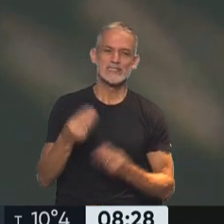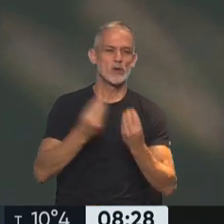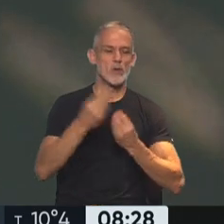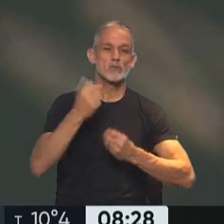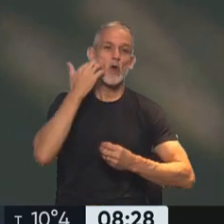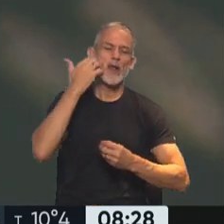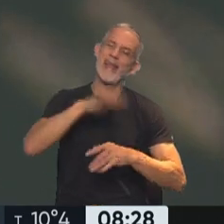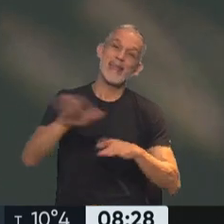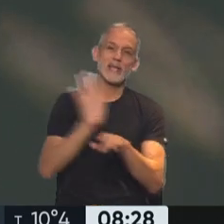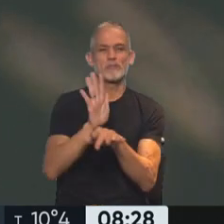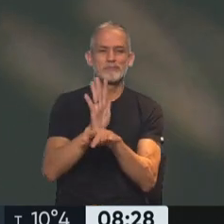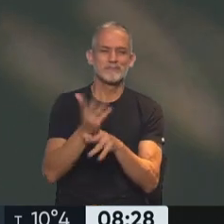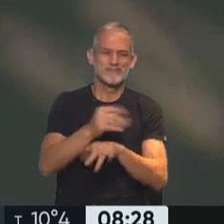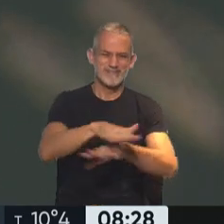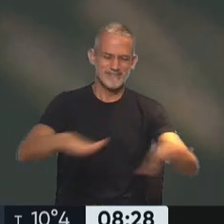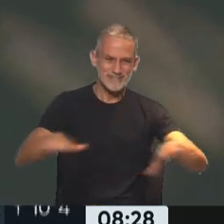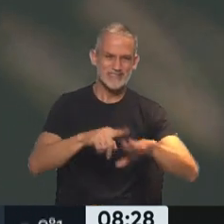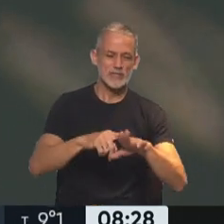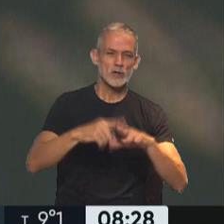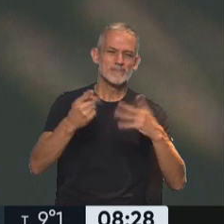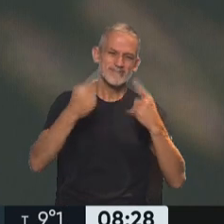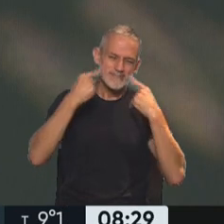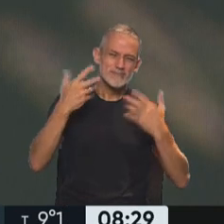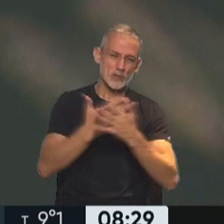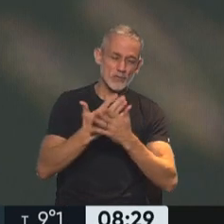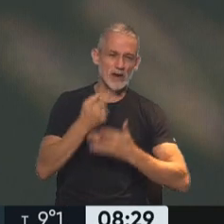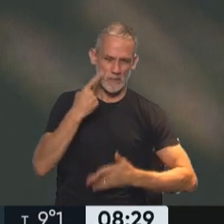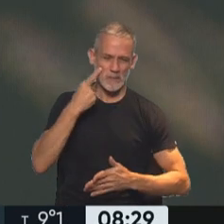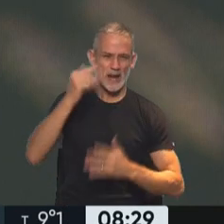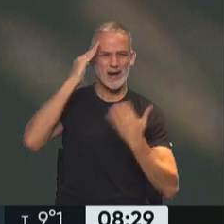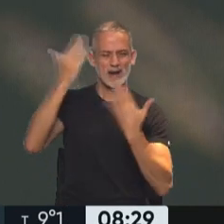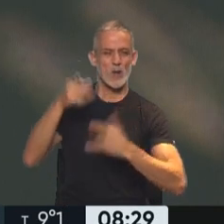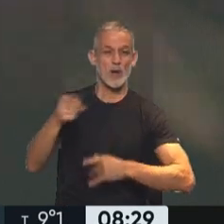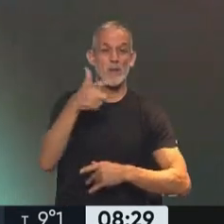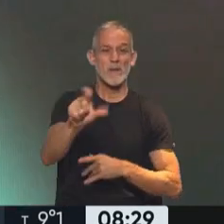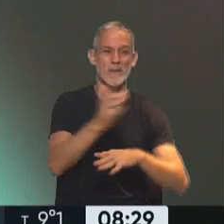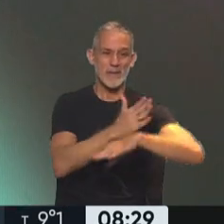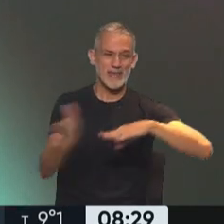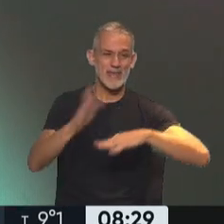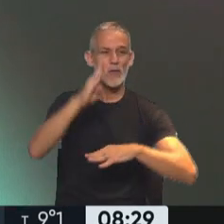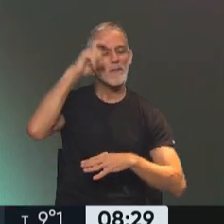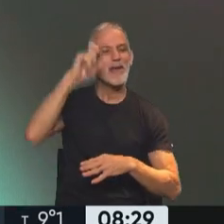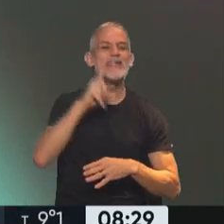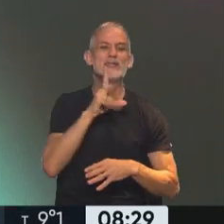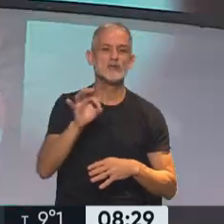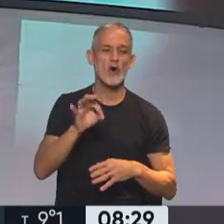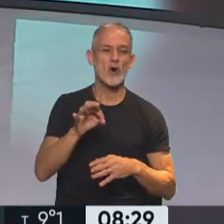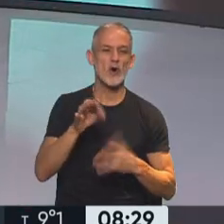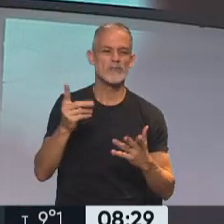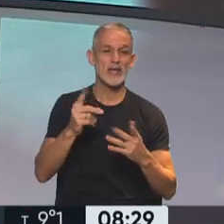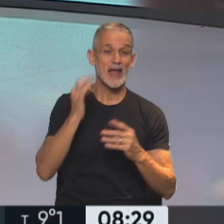nietos sustitutos, lo lloraron en las redes. Así que vamos a recordarlo, ver un video de Belito, el abuelo